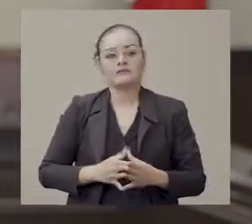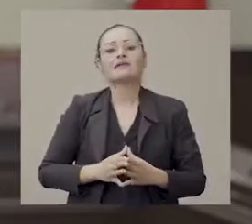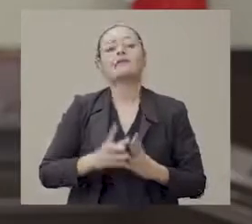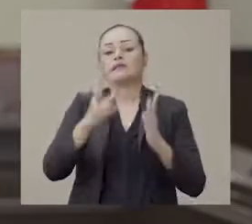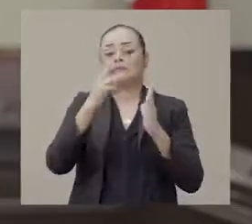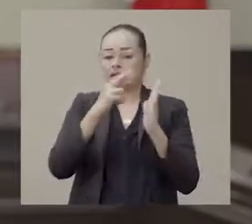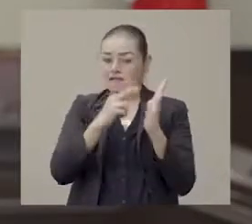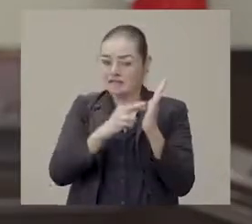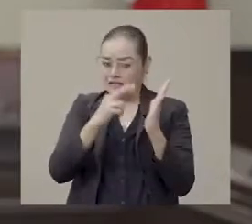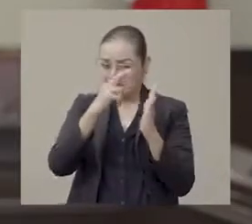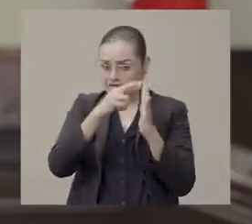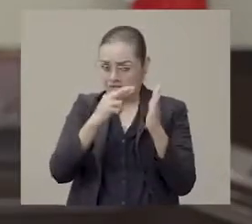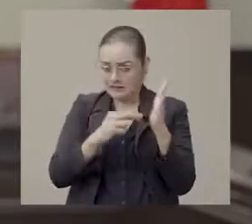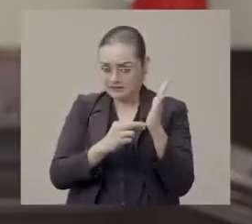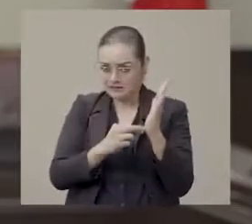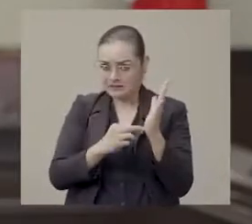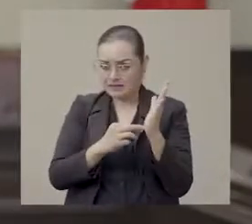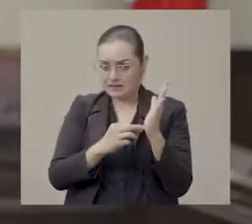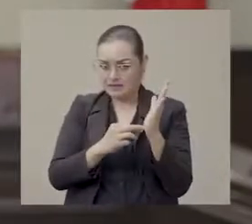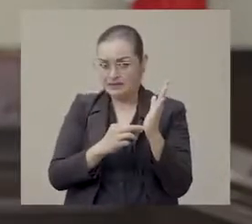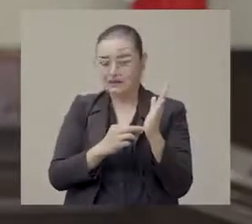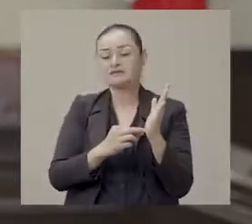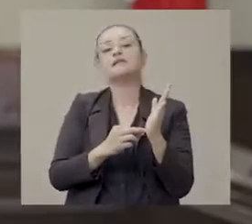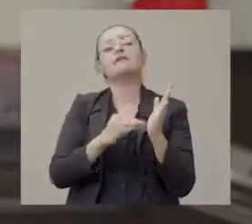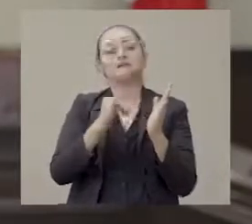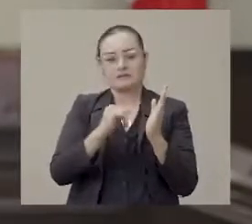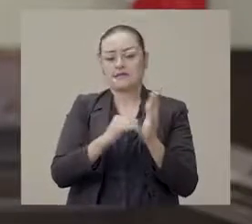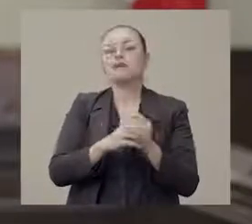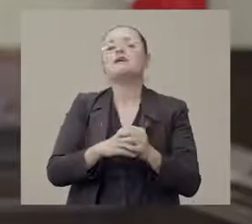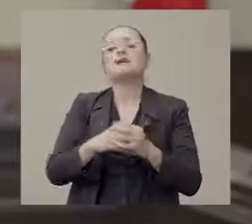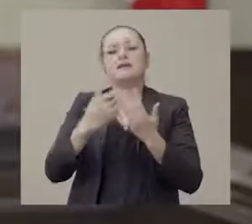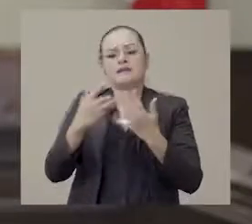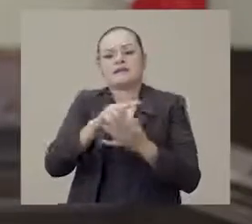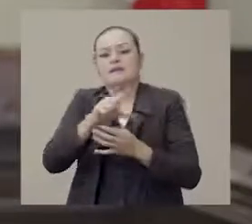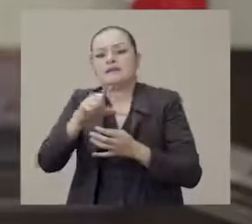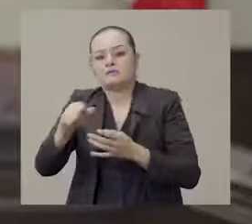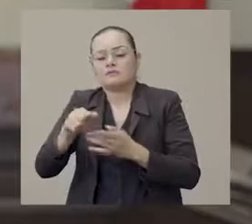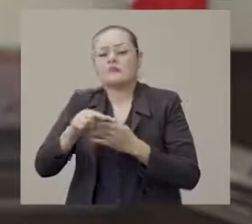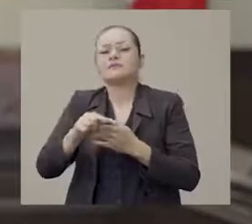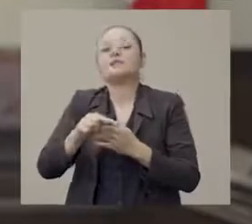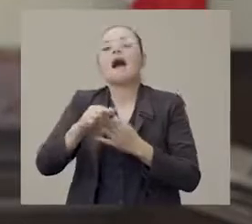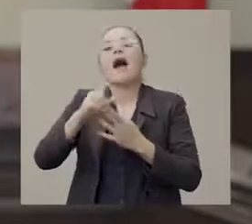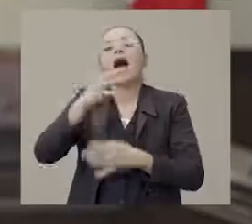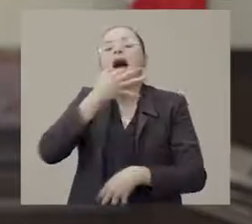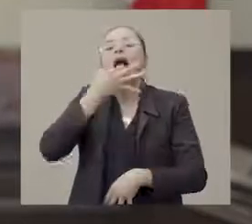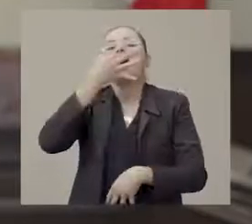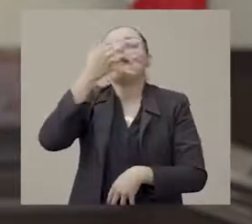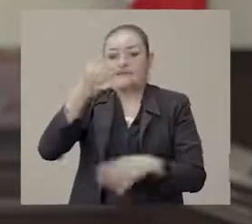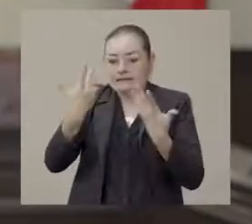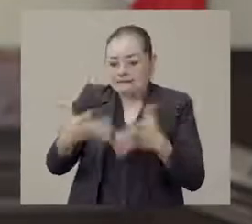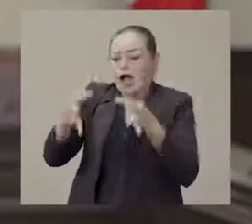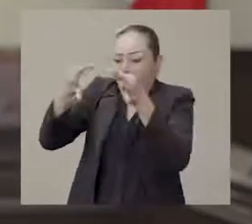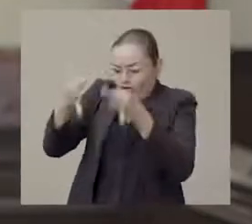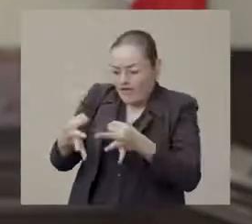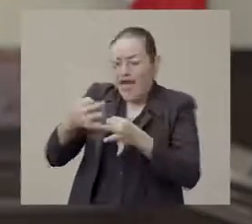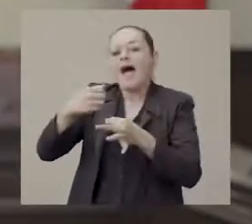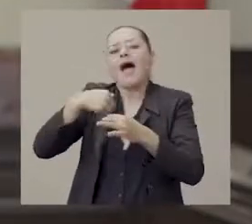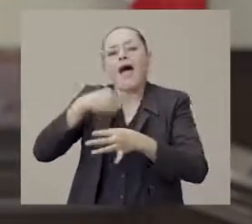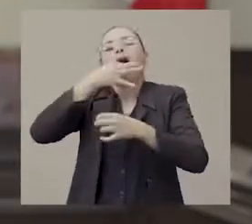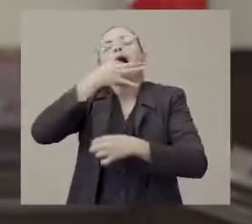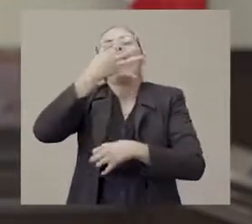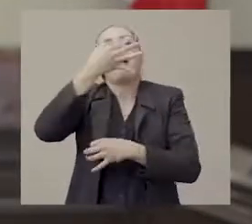La aplicación de las medidas señaladas, que estarán vigentes hasta que se declare oficialmente la conclusión de la emergencia